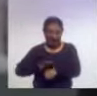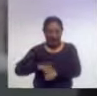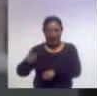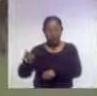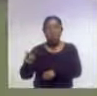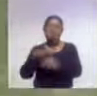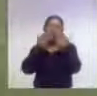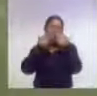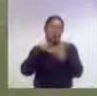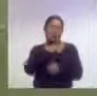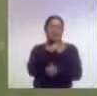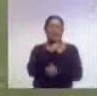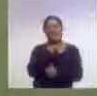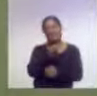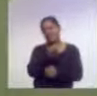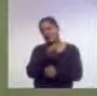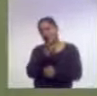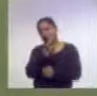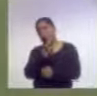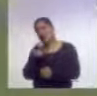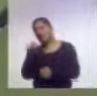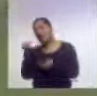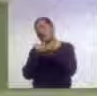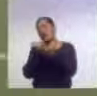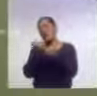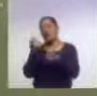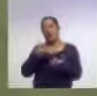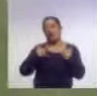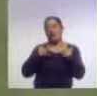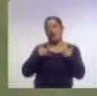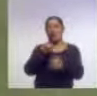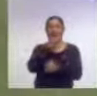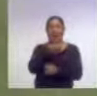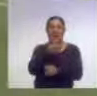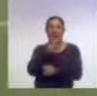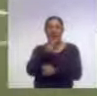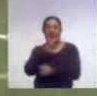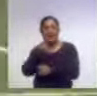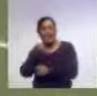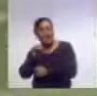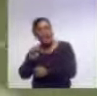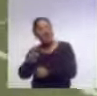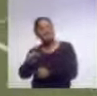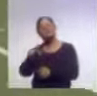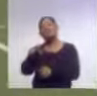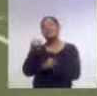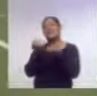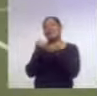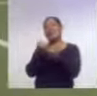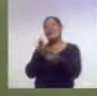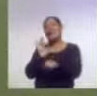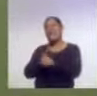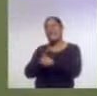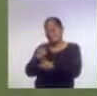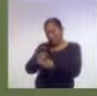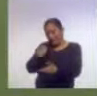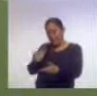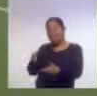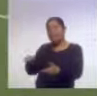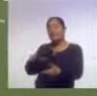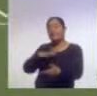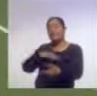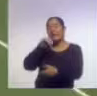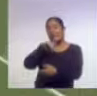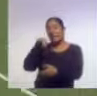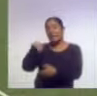de Pizarro, y por supuesto con los jóvenes, con Alexis, por supuesto también en la parte defensiva, pues mencionar que hoy va de arranque Memo